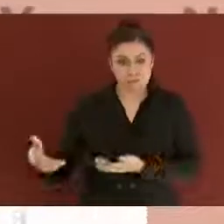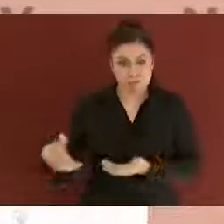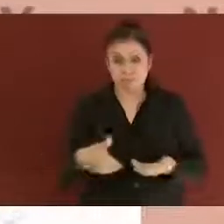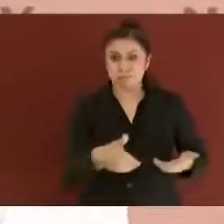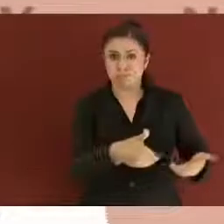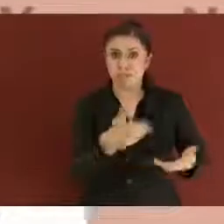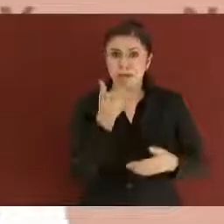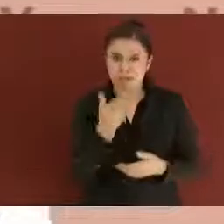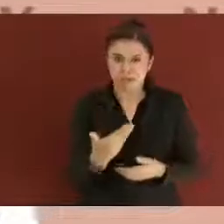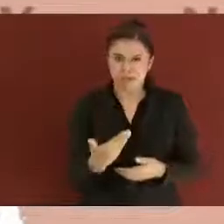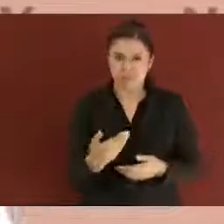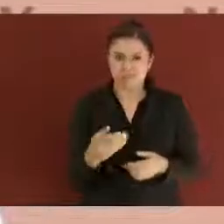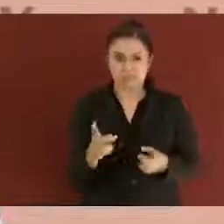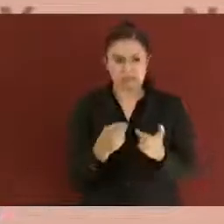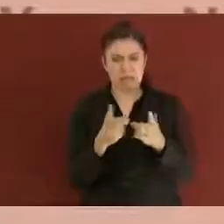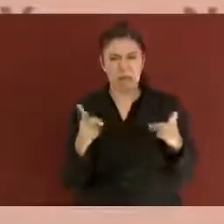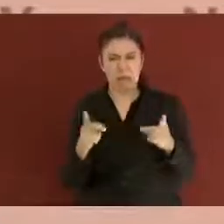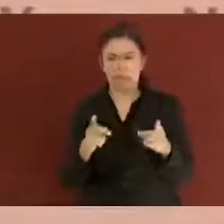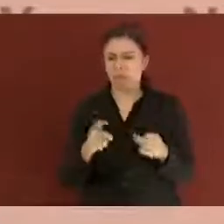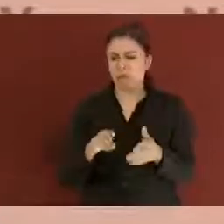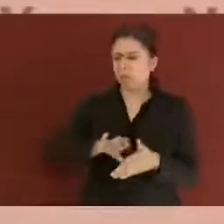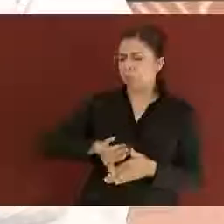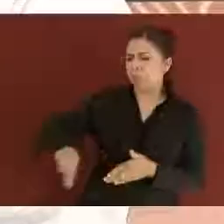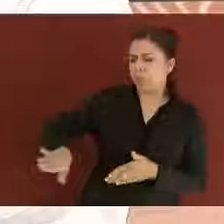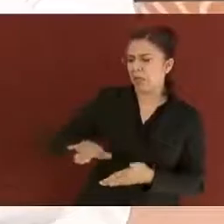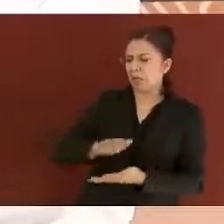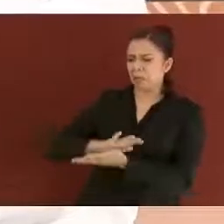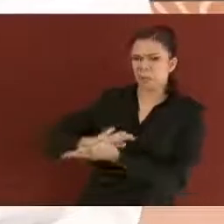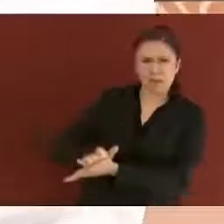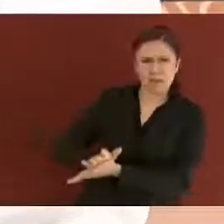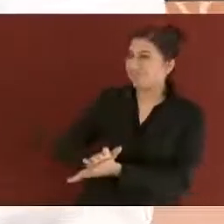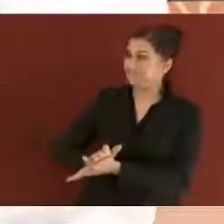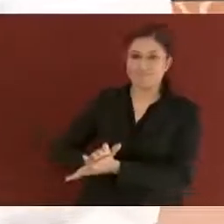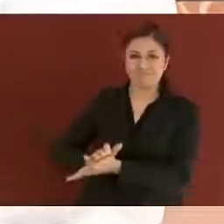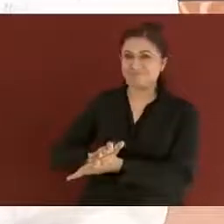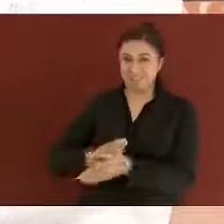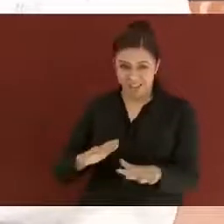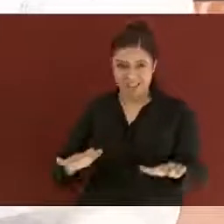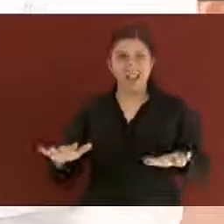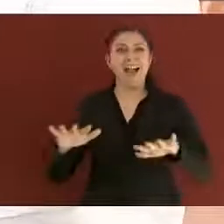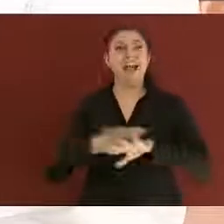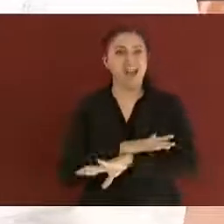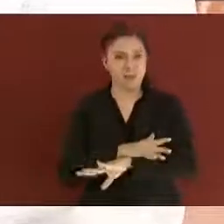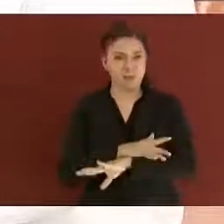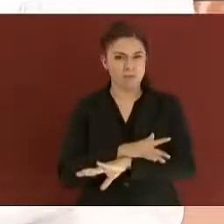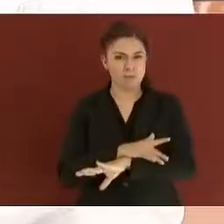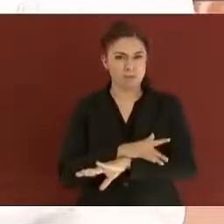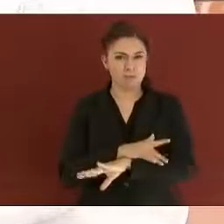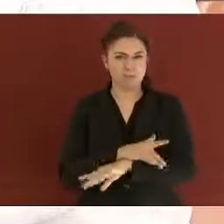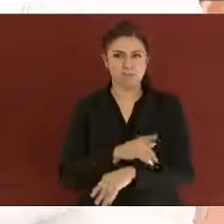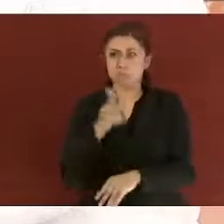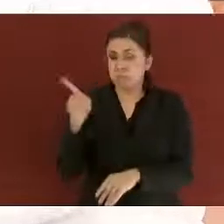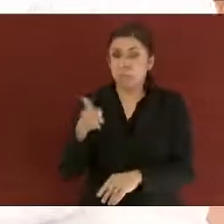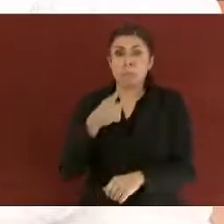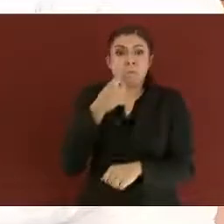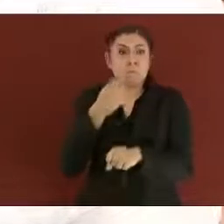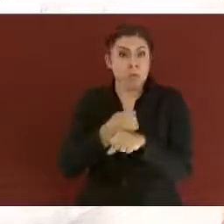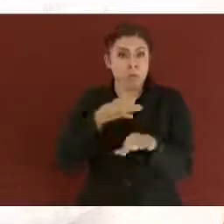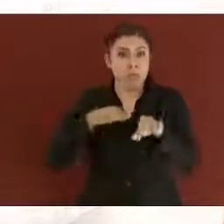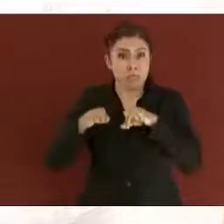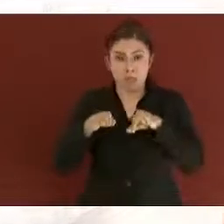y termina con la marginación. Cada uno de estos primeros 12 kilómetros en los que se ha trabajado,